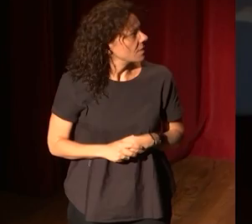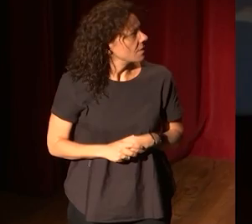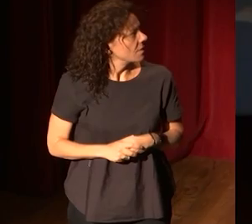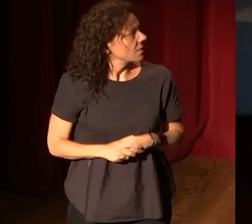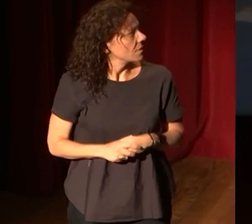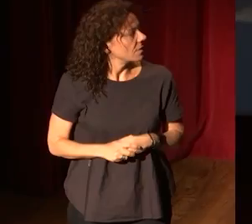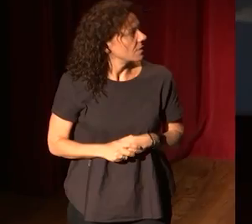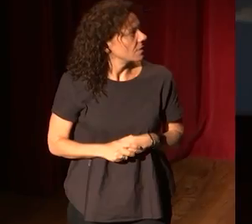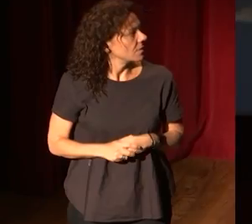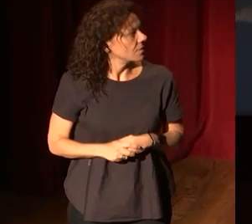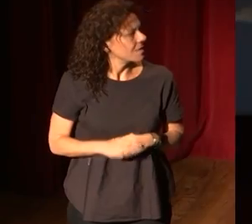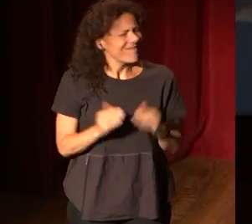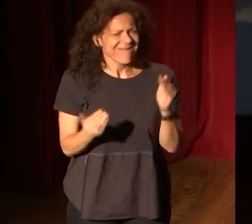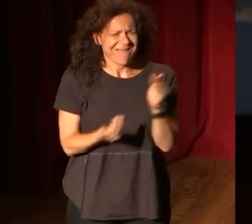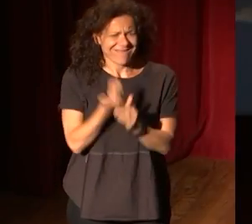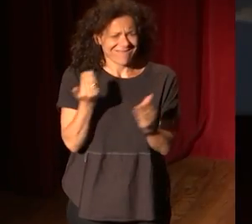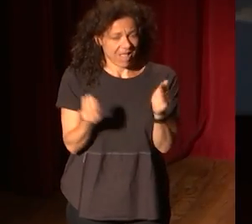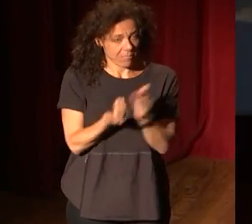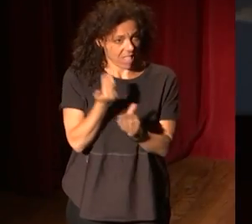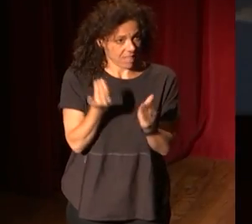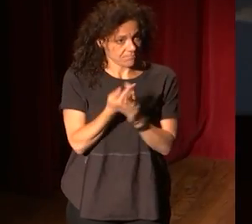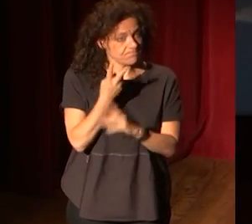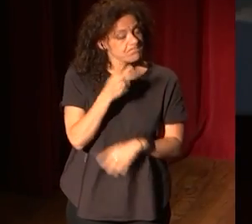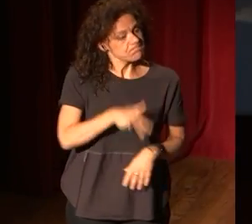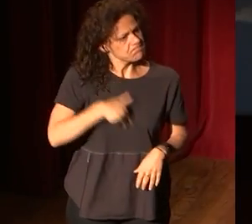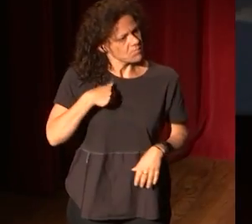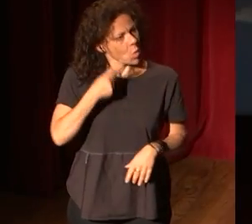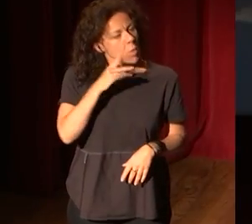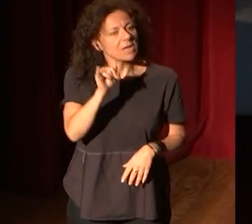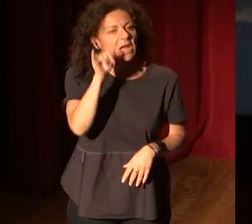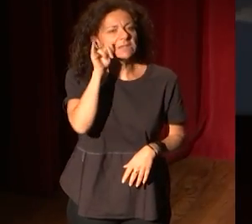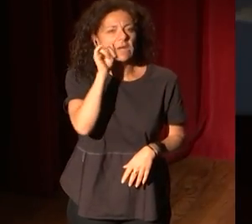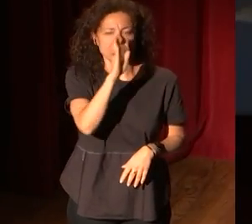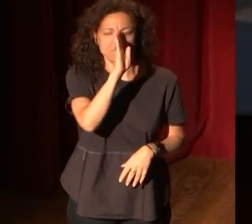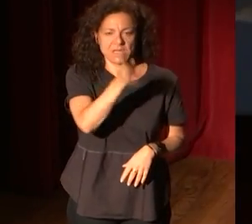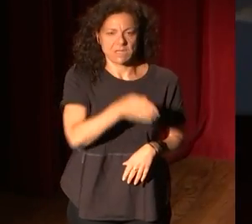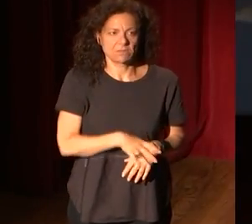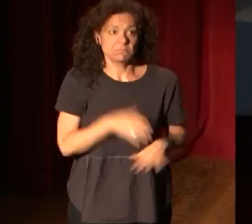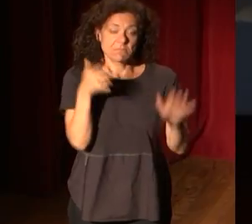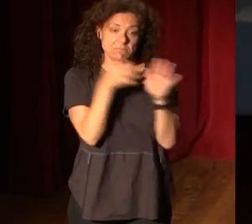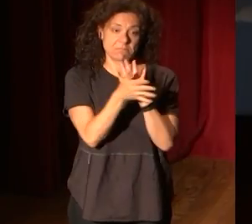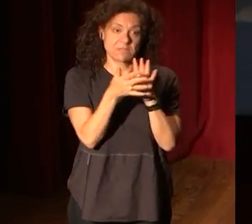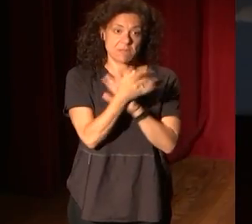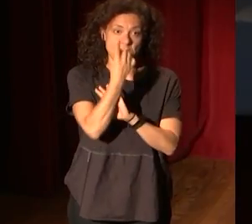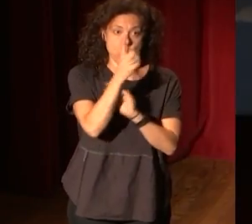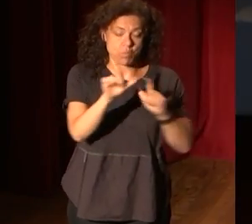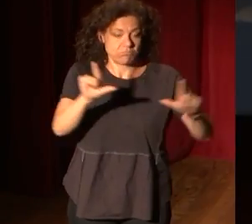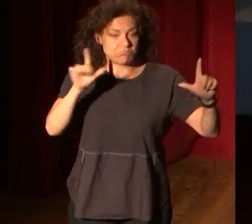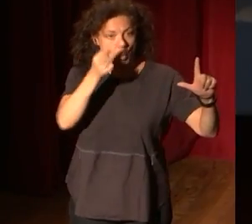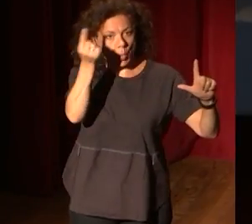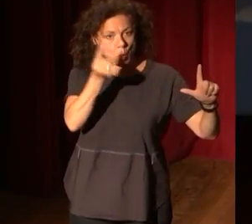Este... Cada mañana el Prado hace un Instagram en directo y cuenta una obra del museo.